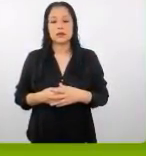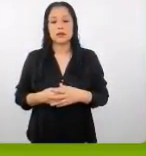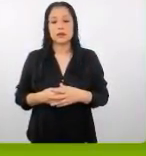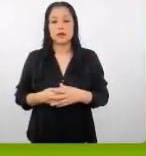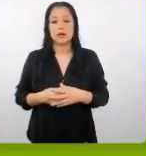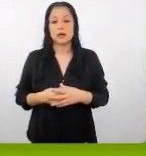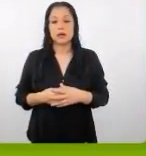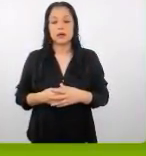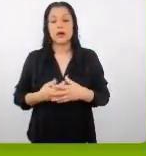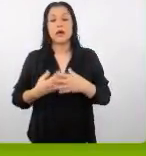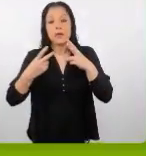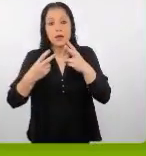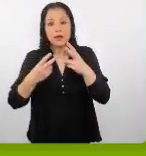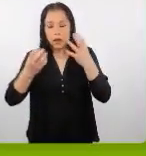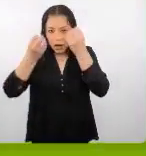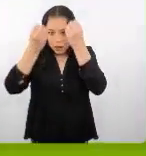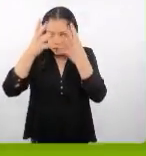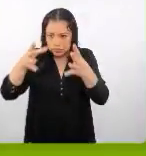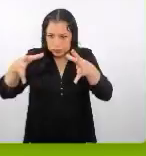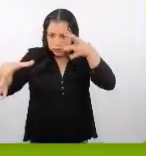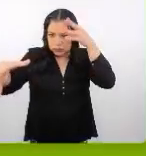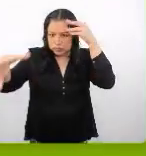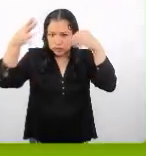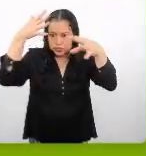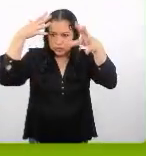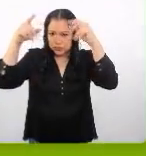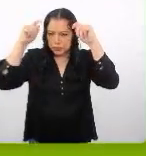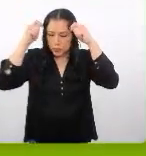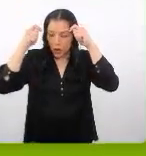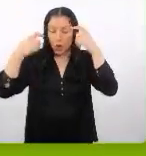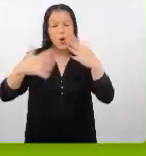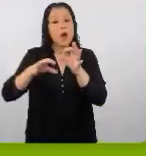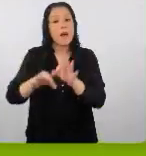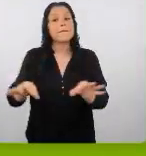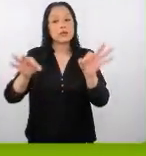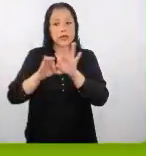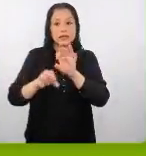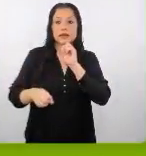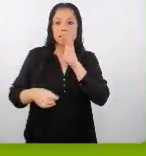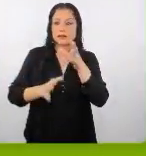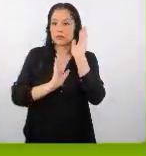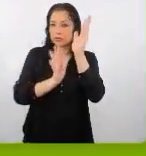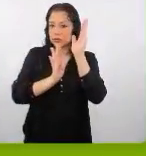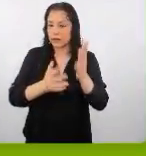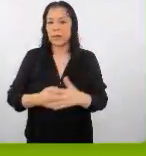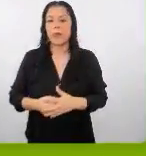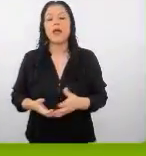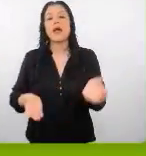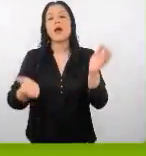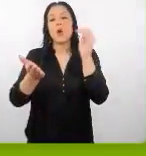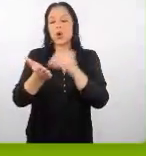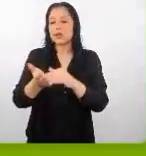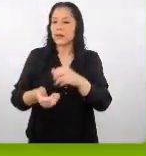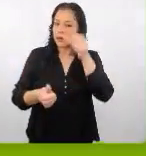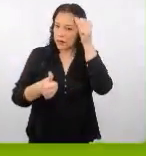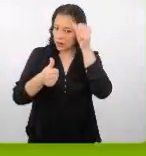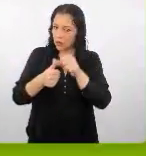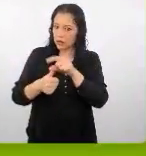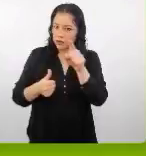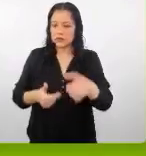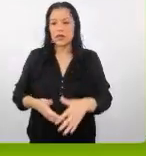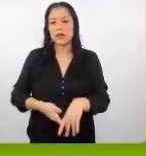atraer coger toda la información rica que nos han brindado las chicas nuevamente les recuerdo que la